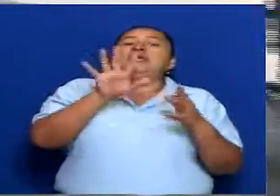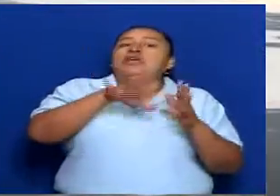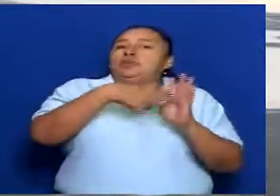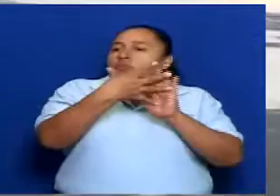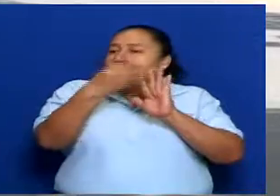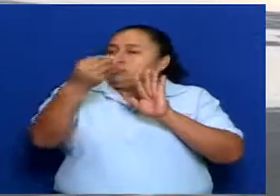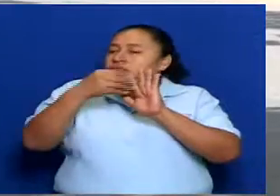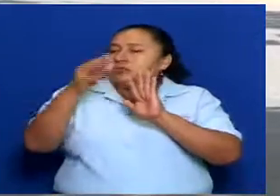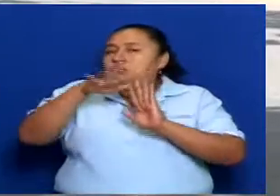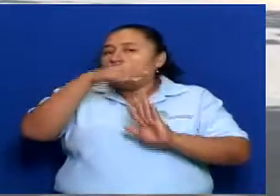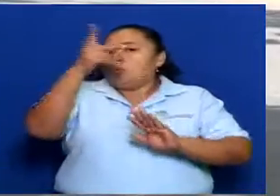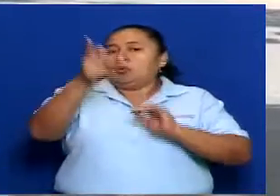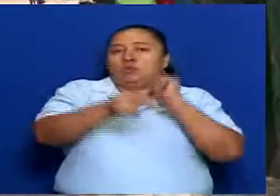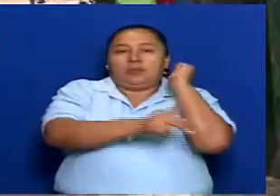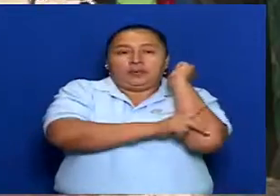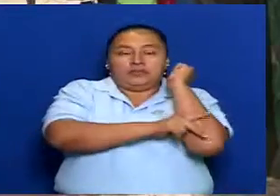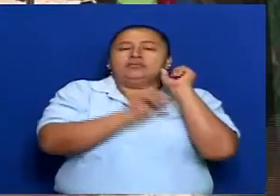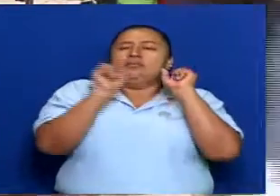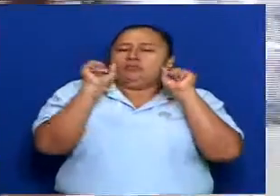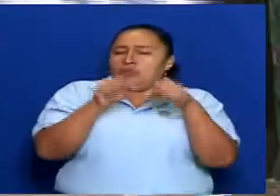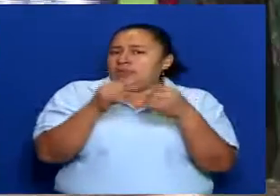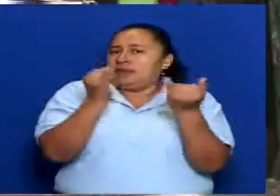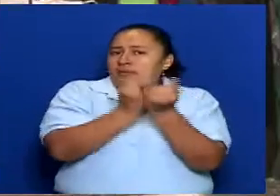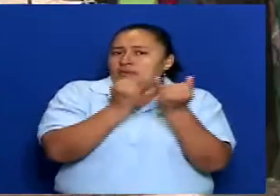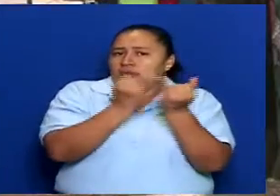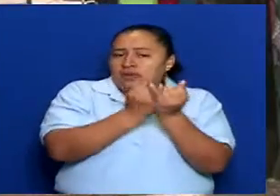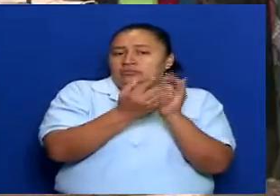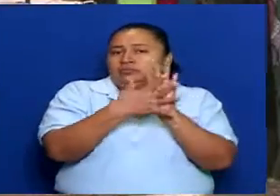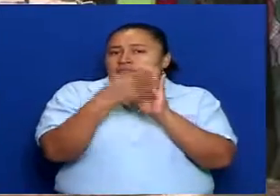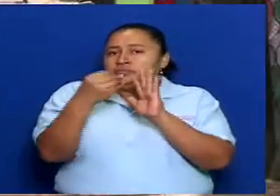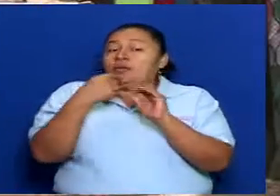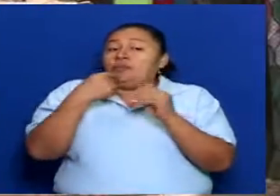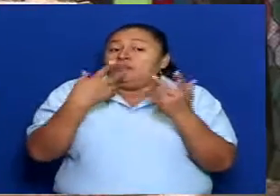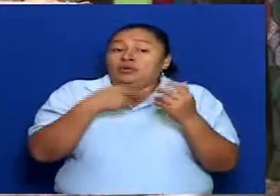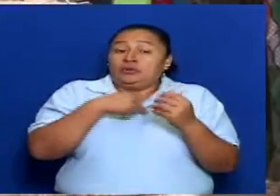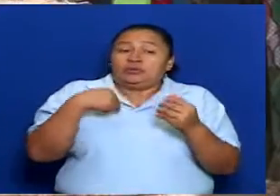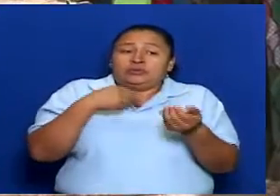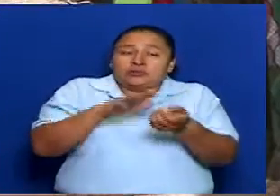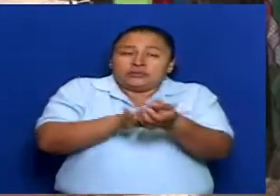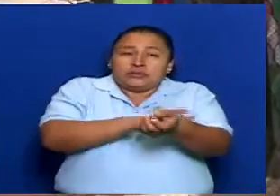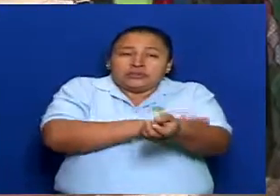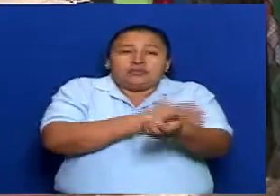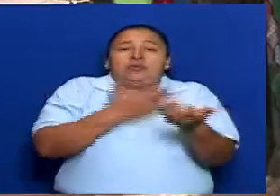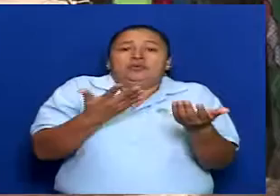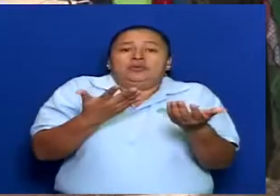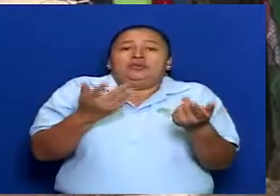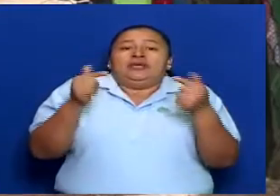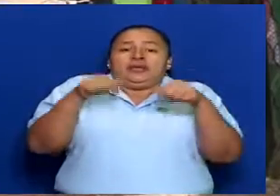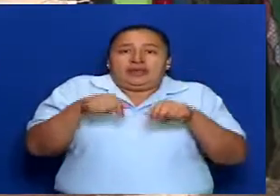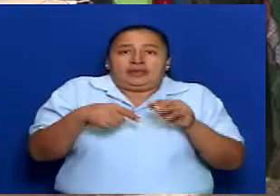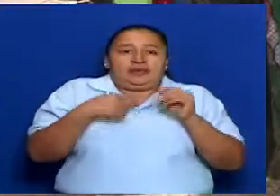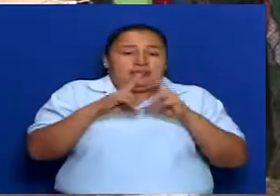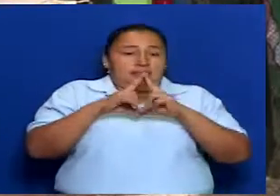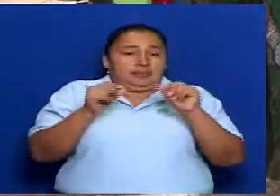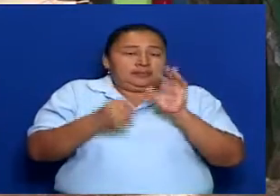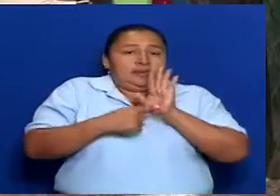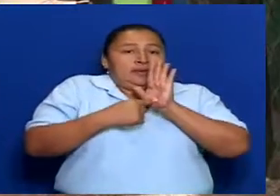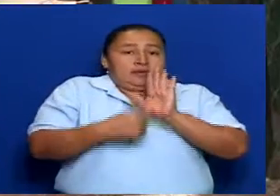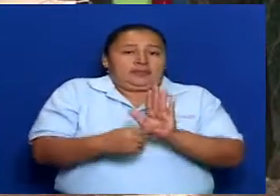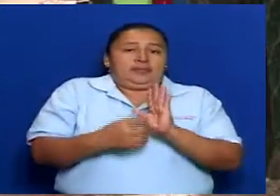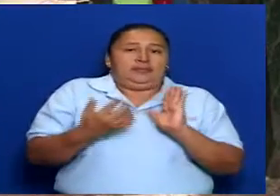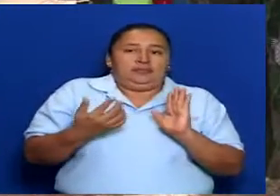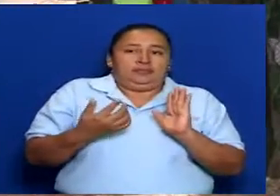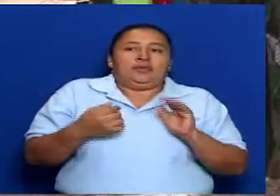países igualmente lo puedan tener. Porque nosotros sentimos que somos entonces ejemplos. Estamos